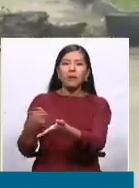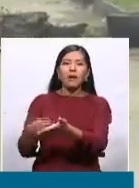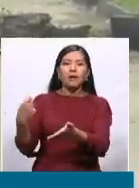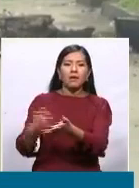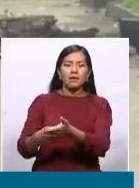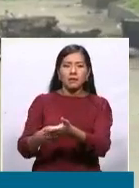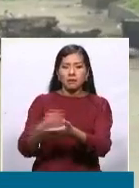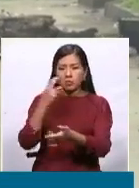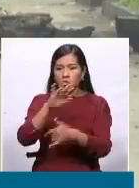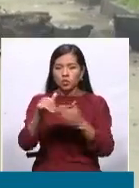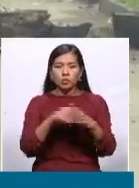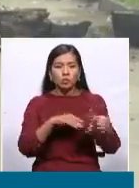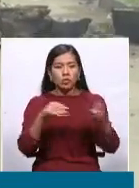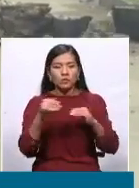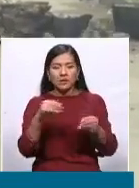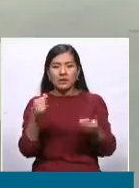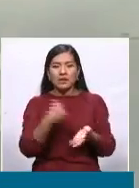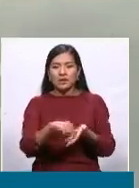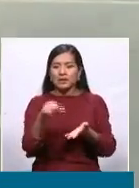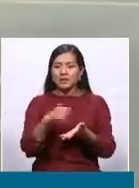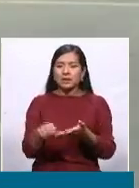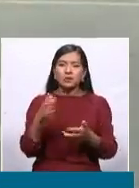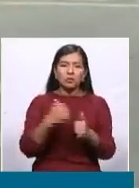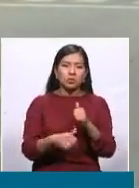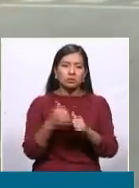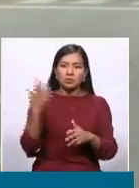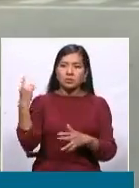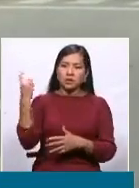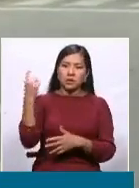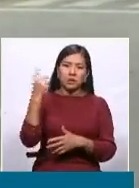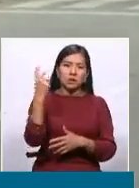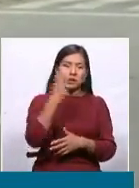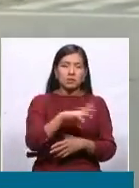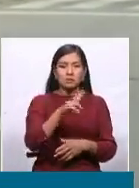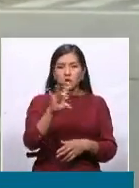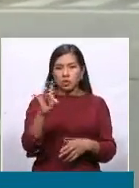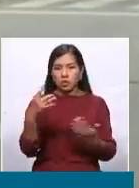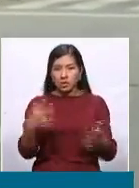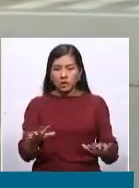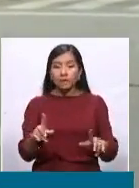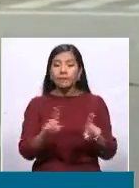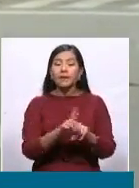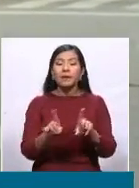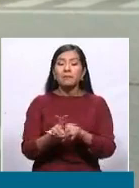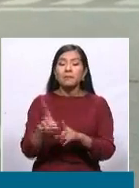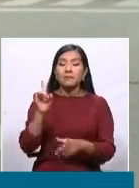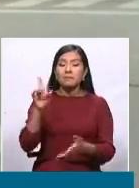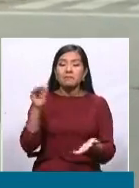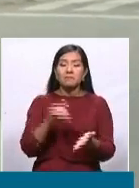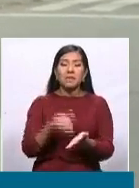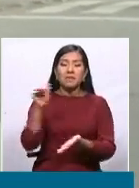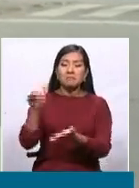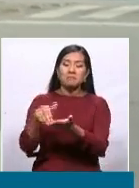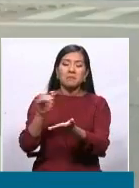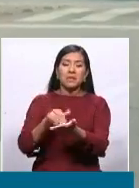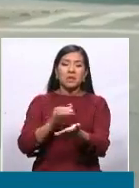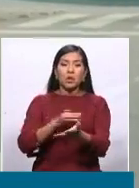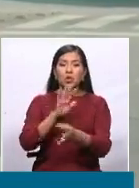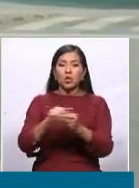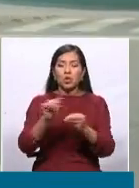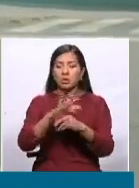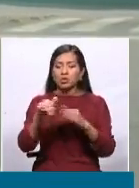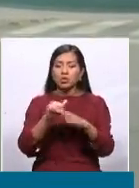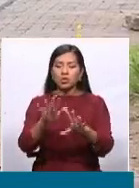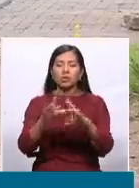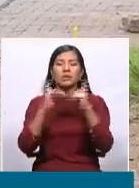gastos que se han debido realizar durante estos días. Además de los más de mil millones de dólares que ya se ha perdido en el